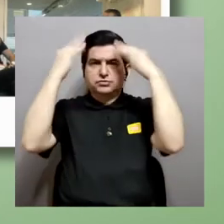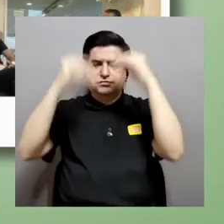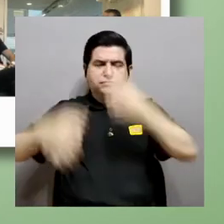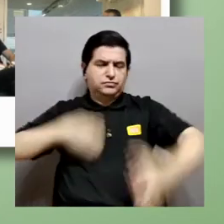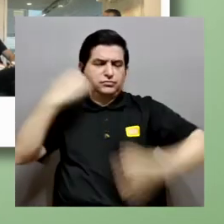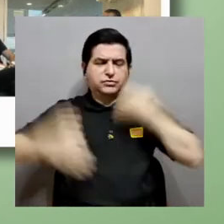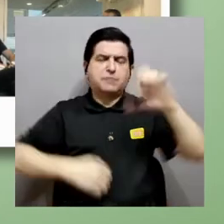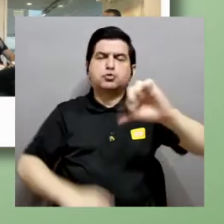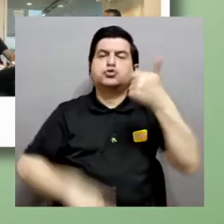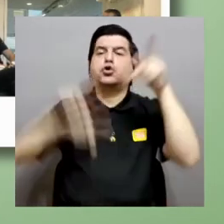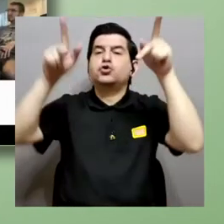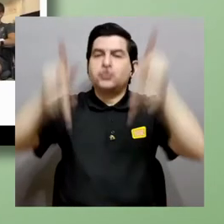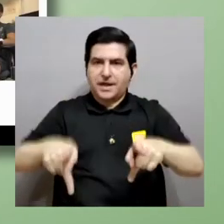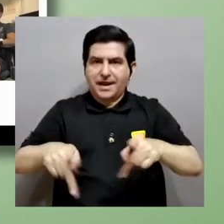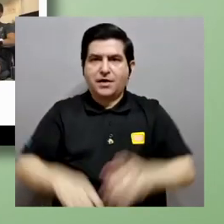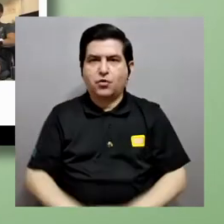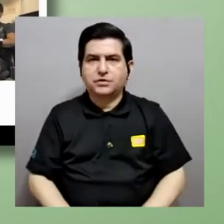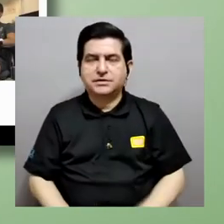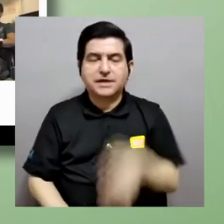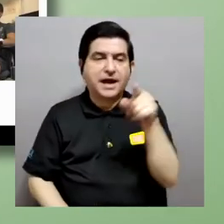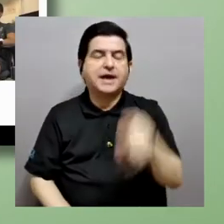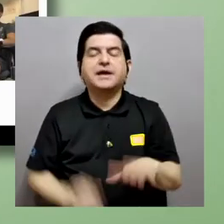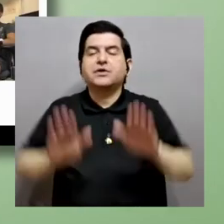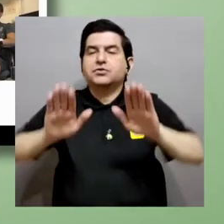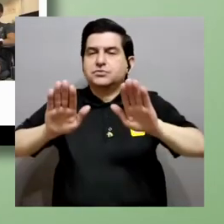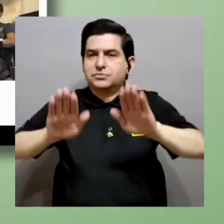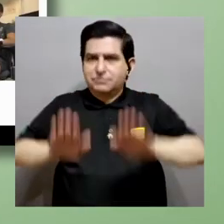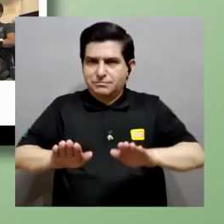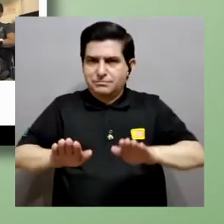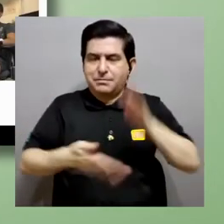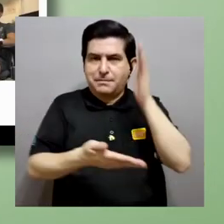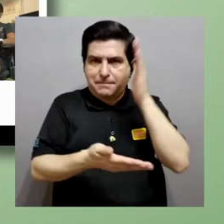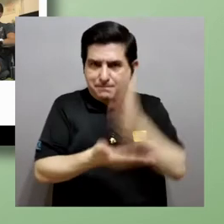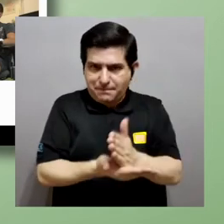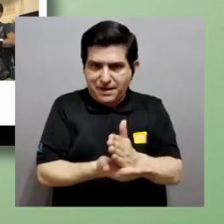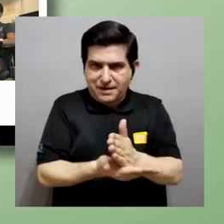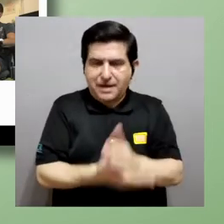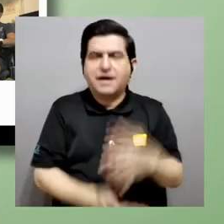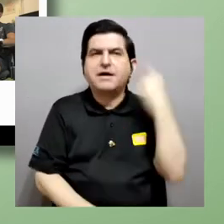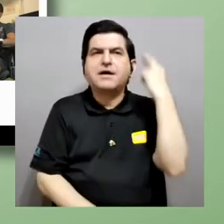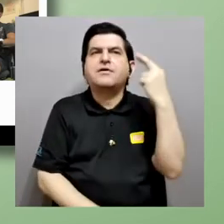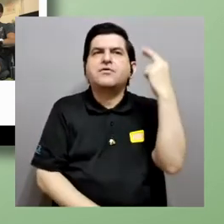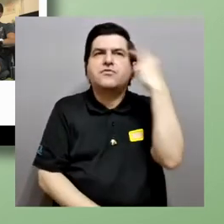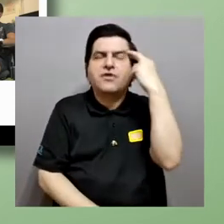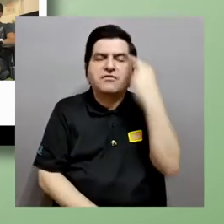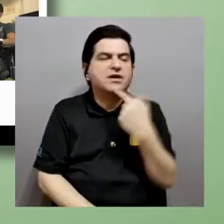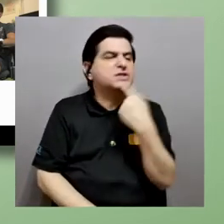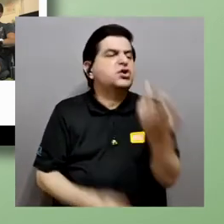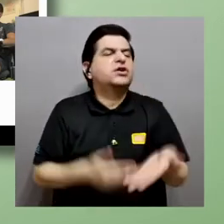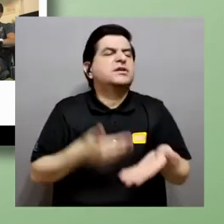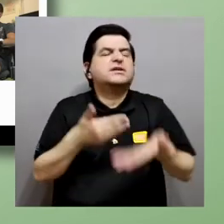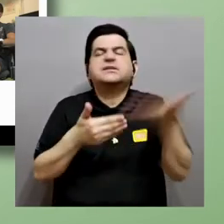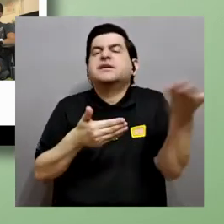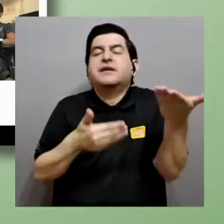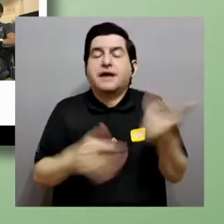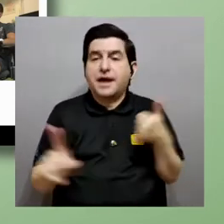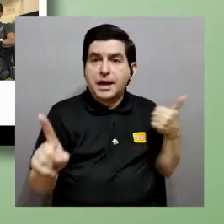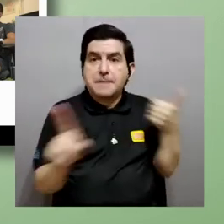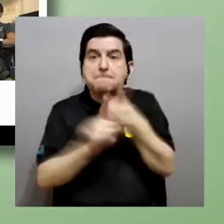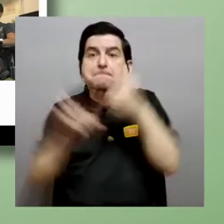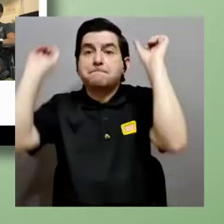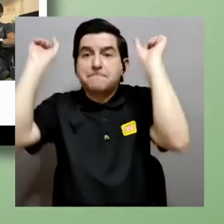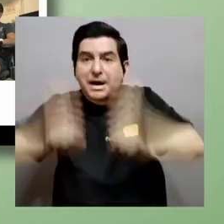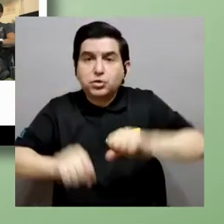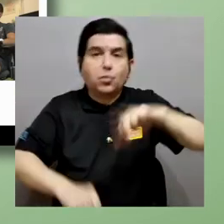información sobre las emociones del otro hace que tomen una pausa que reflexionen sobre lo que dijeron y el